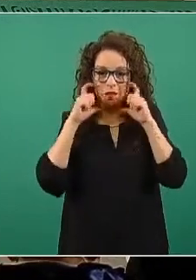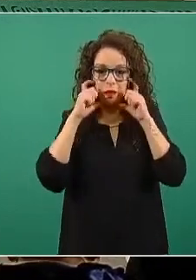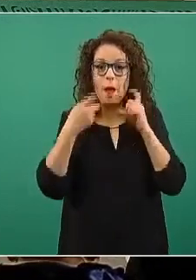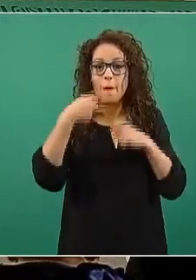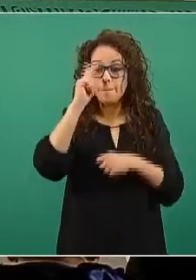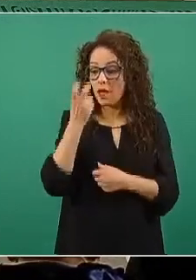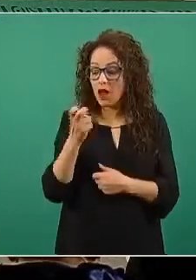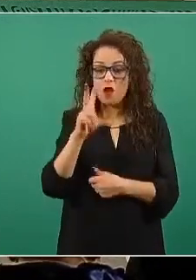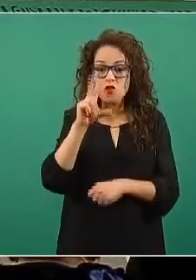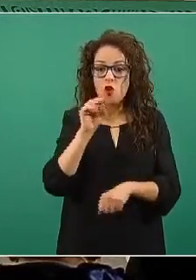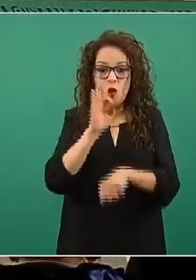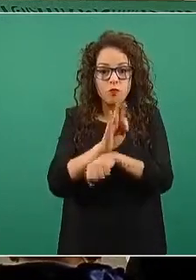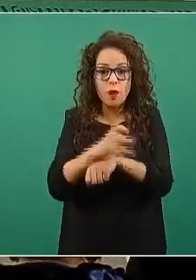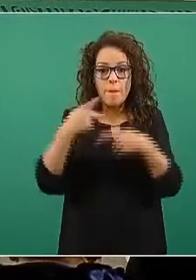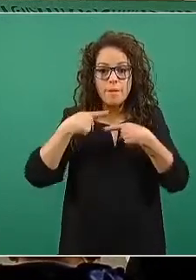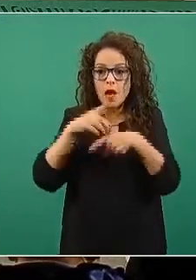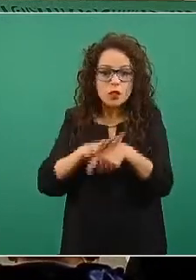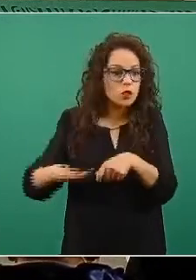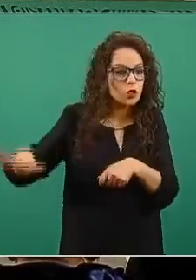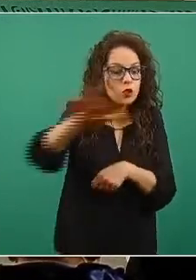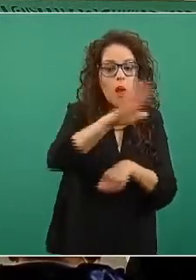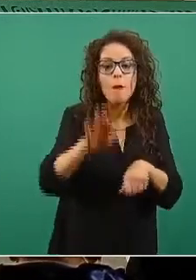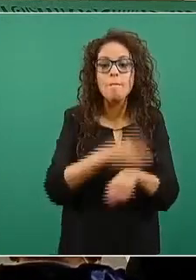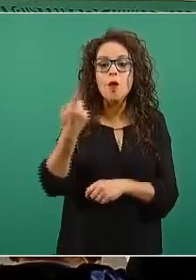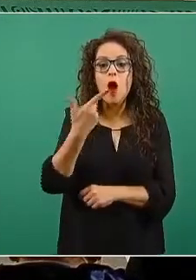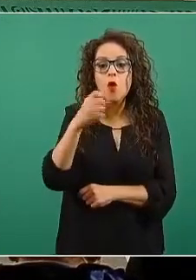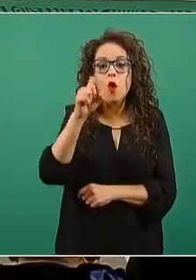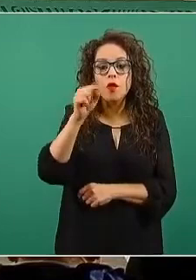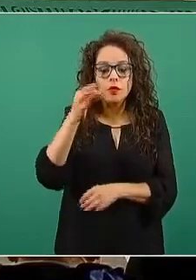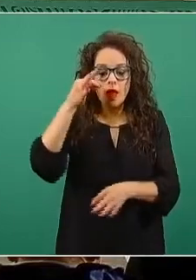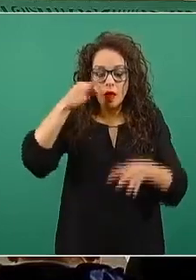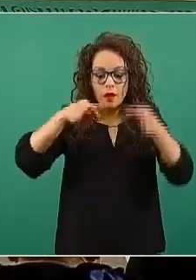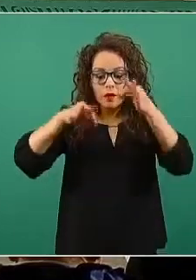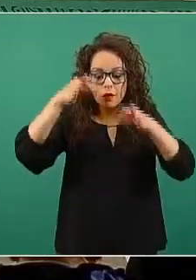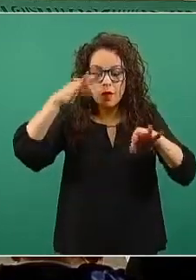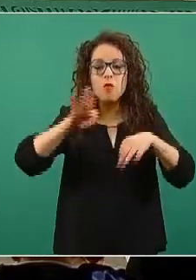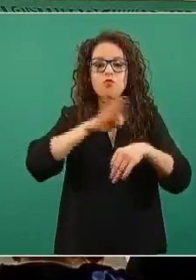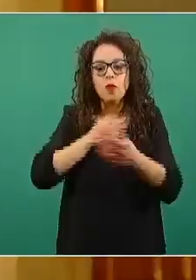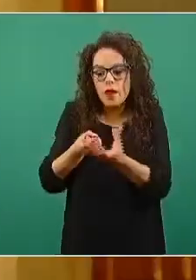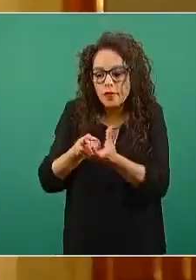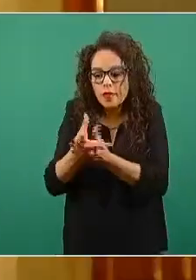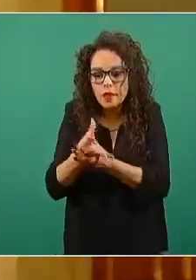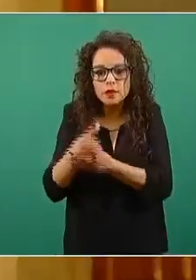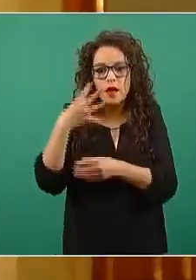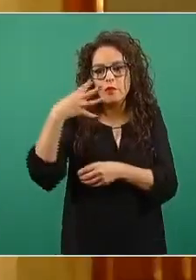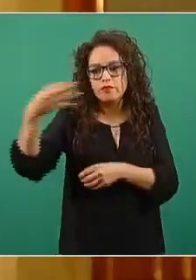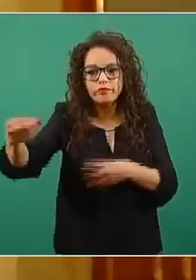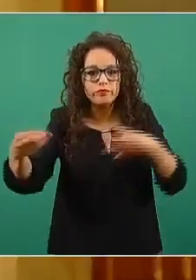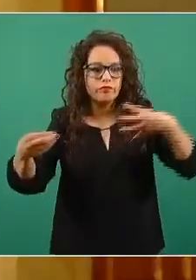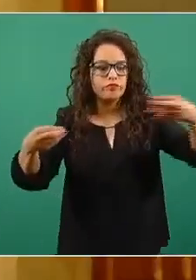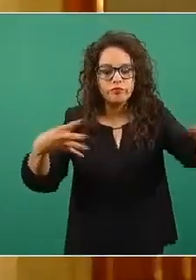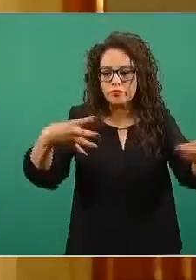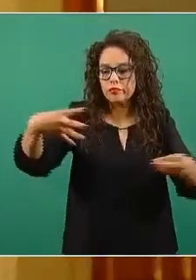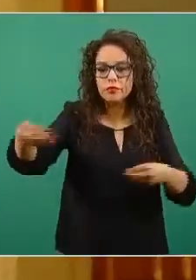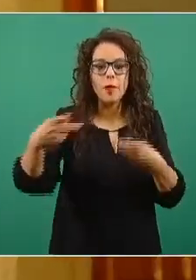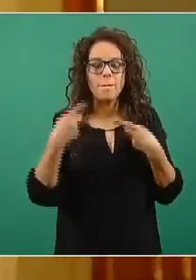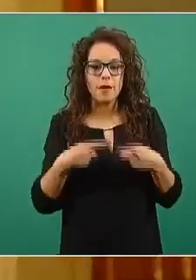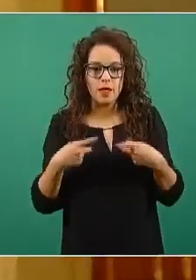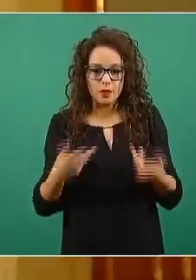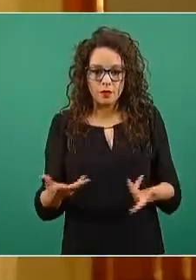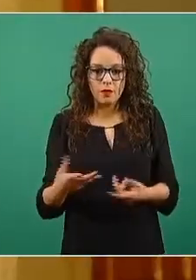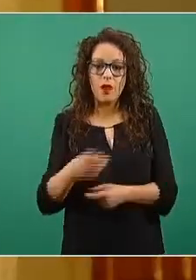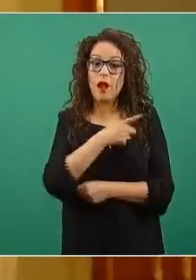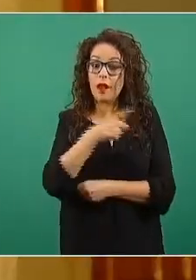al otro y eso está haciendo que las gotitas puedan pasarse de una persona a otra. Entonces, hay que tener mucho cuidado también en el